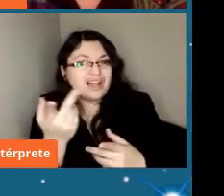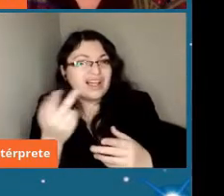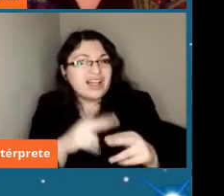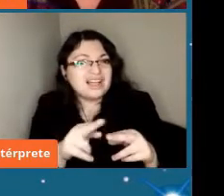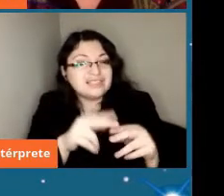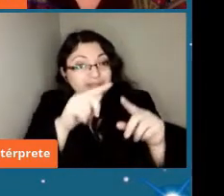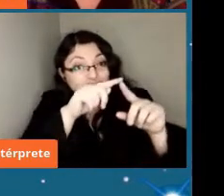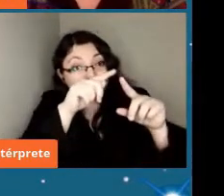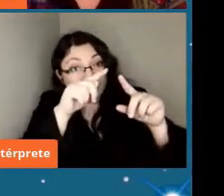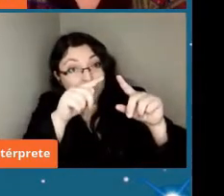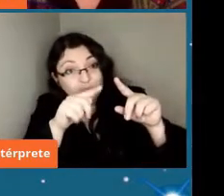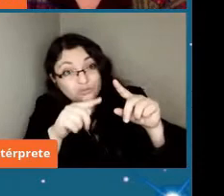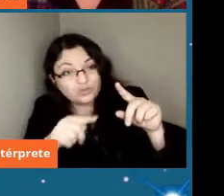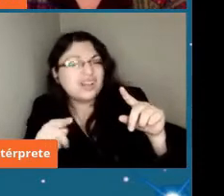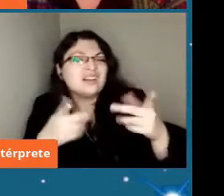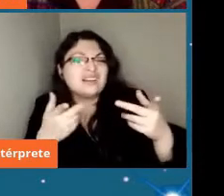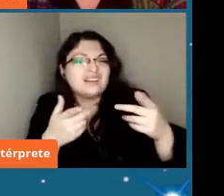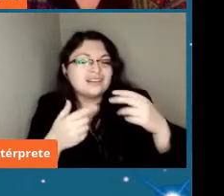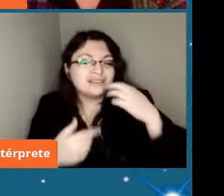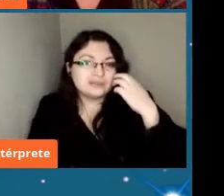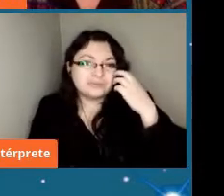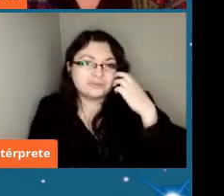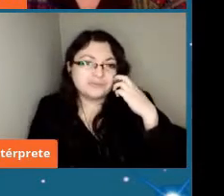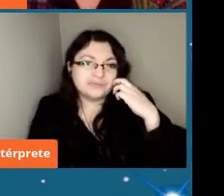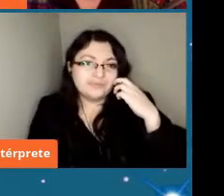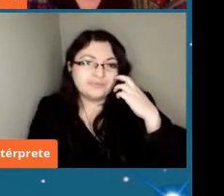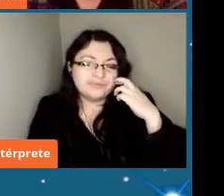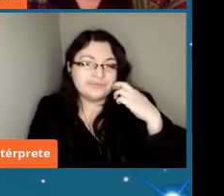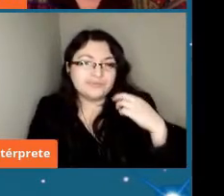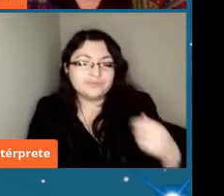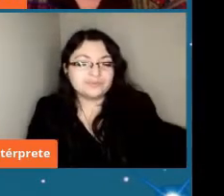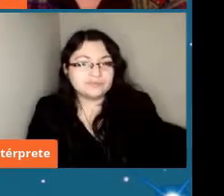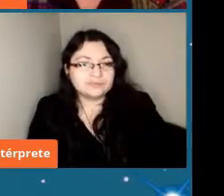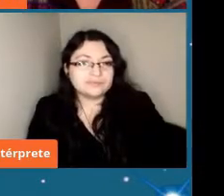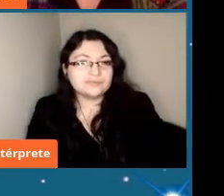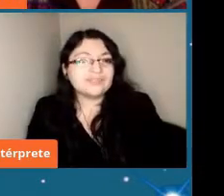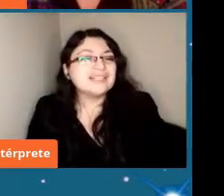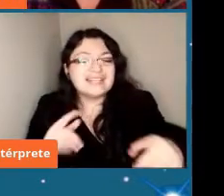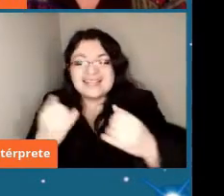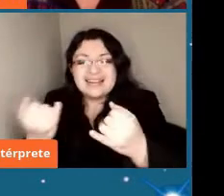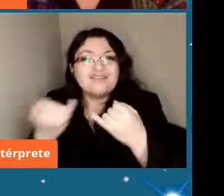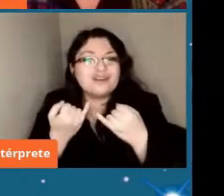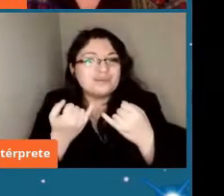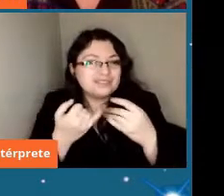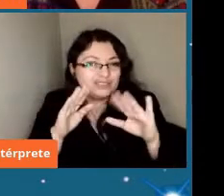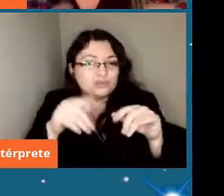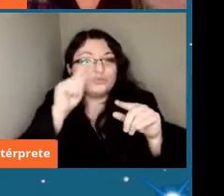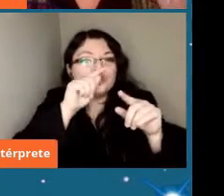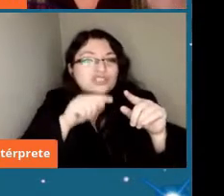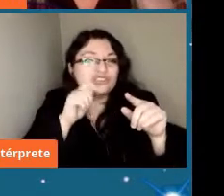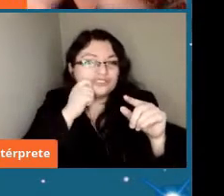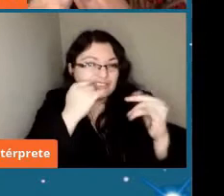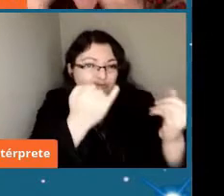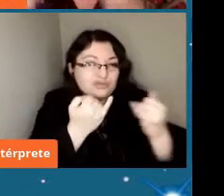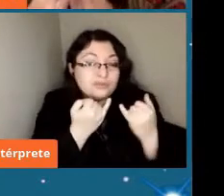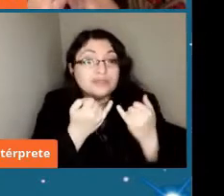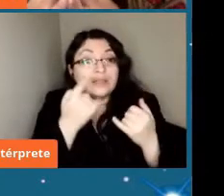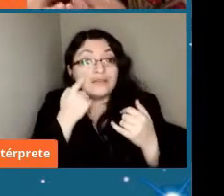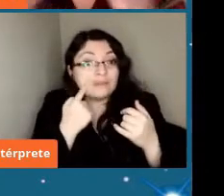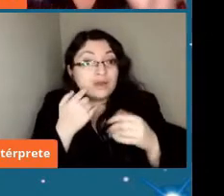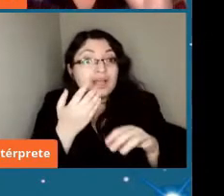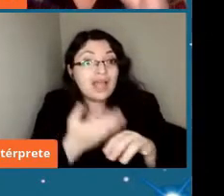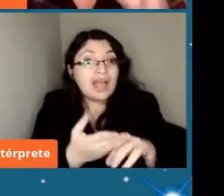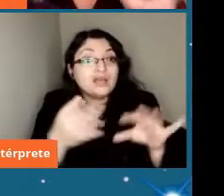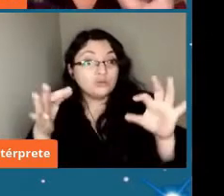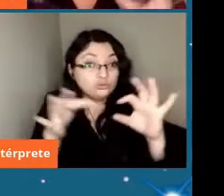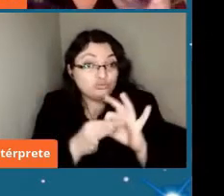línea obviamente es una extrapolación del dato que son estos puntos y acá entonces podemos ver que hay un match